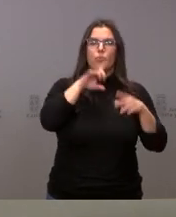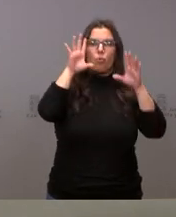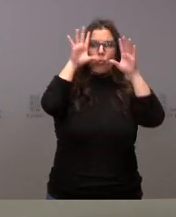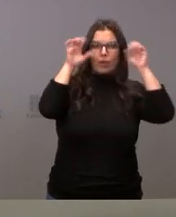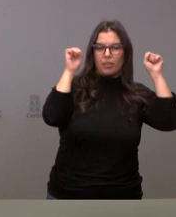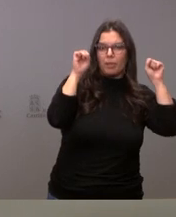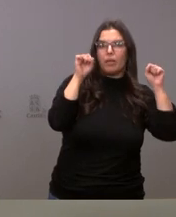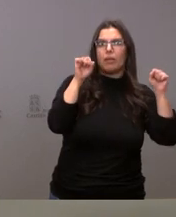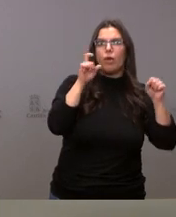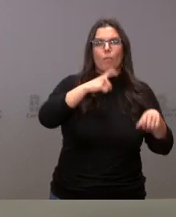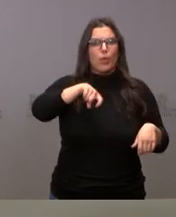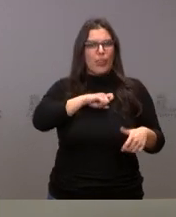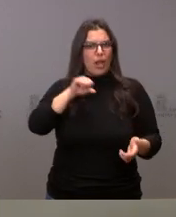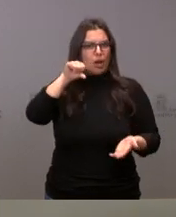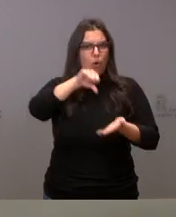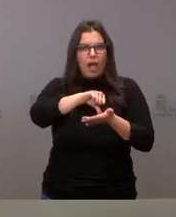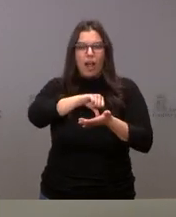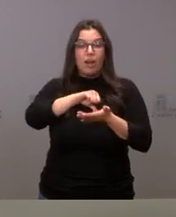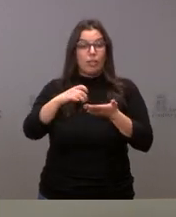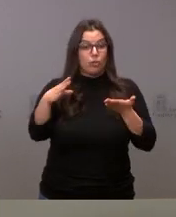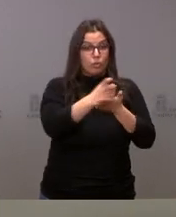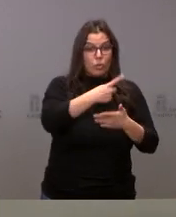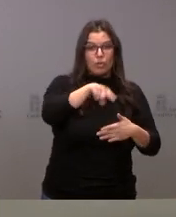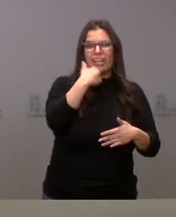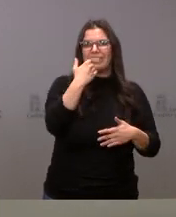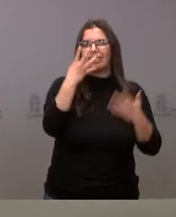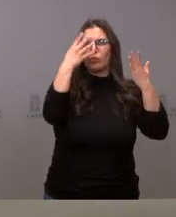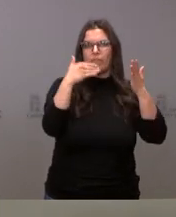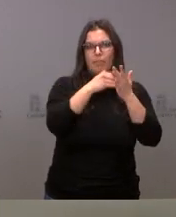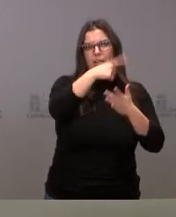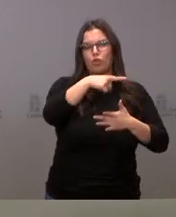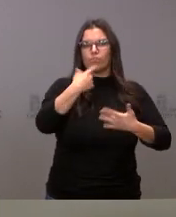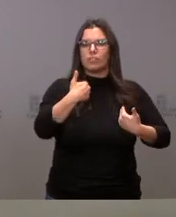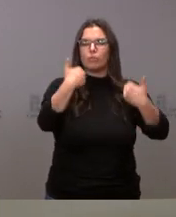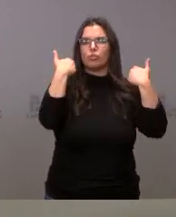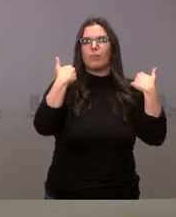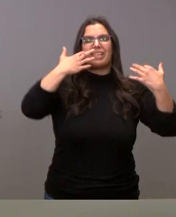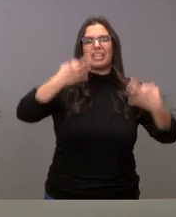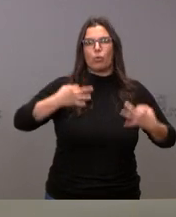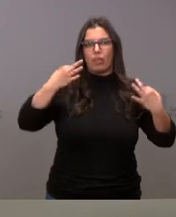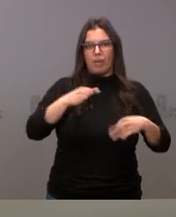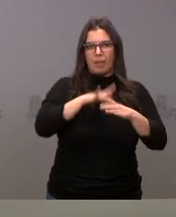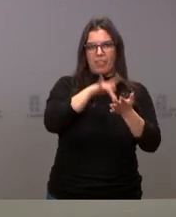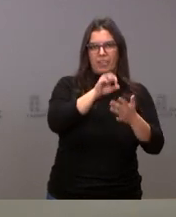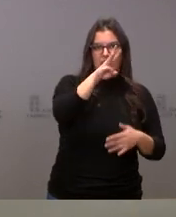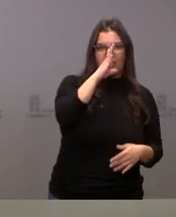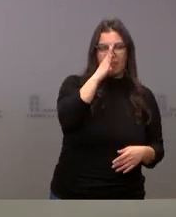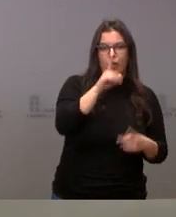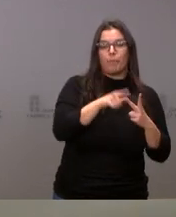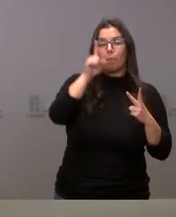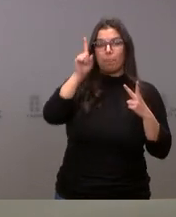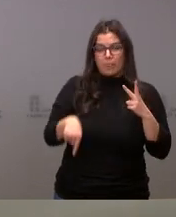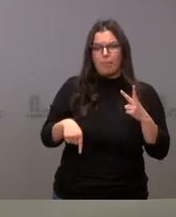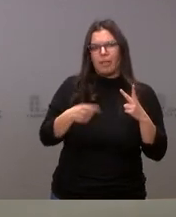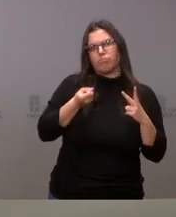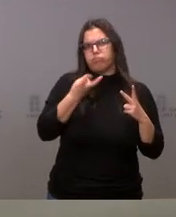como a las policías locales que se encargarán del dispositivo de seguridad para el día 13 de febrero. También tenemos un número importante,